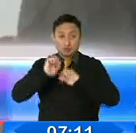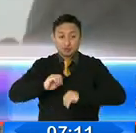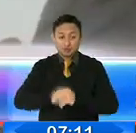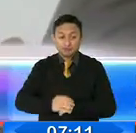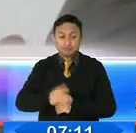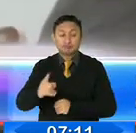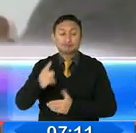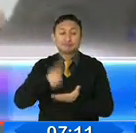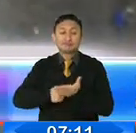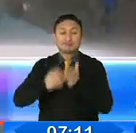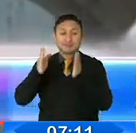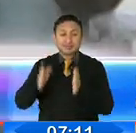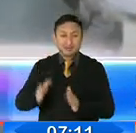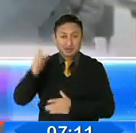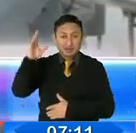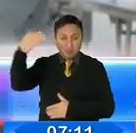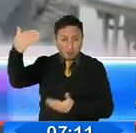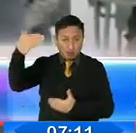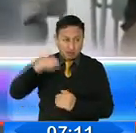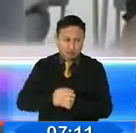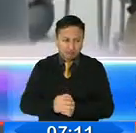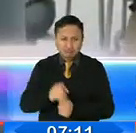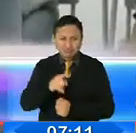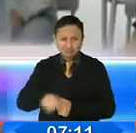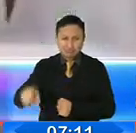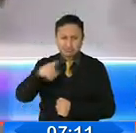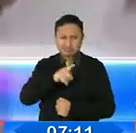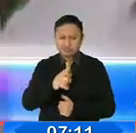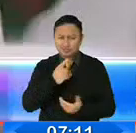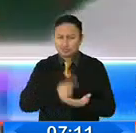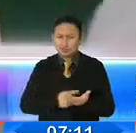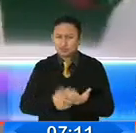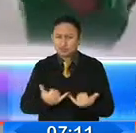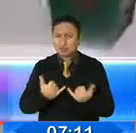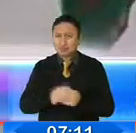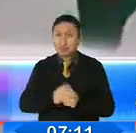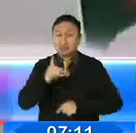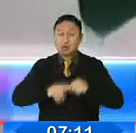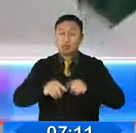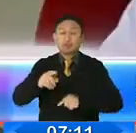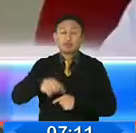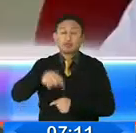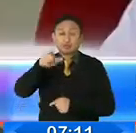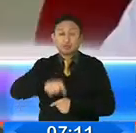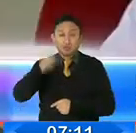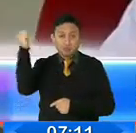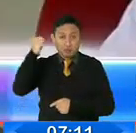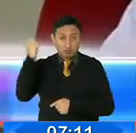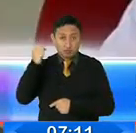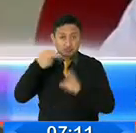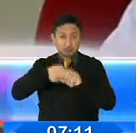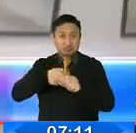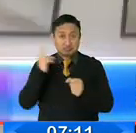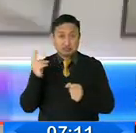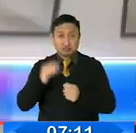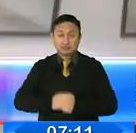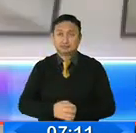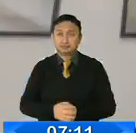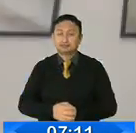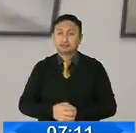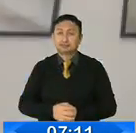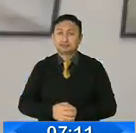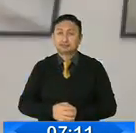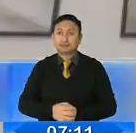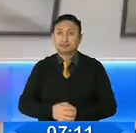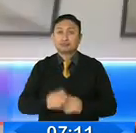políticos observan el panorama electoral tras el retiro de algunas figuras tradicionales y fuertes. Entramos también a una